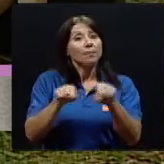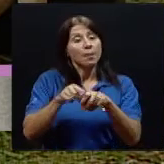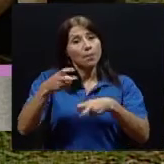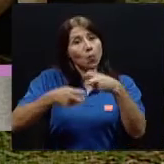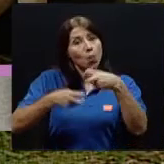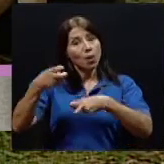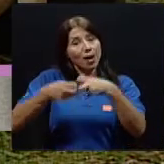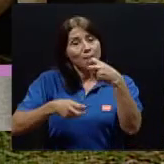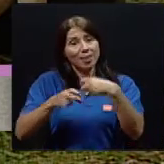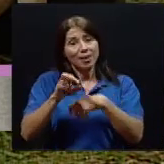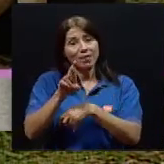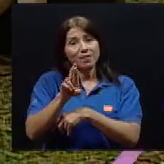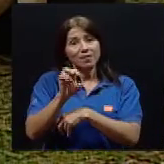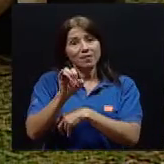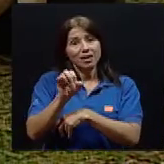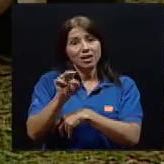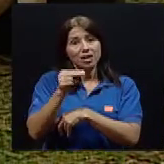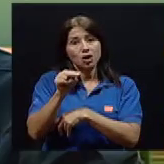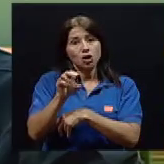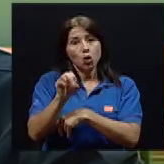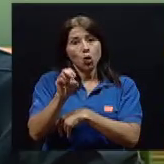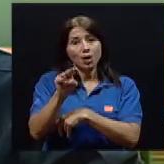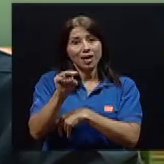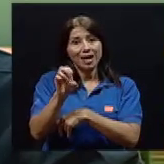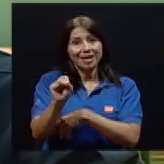en estadios tempranos tiende a ser muy silente.